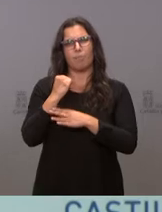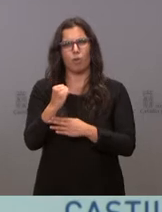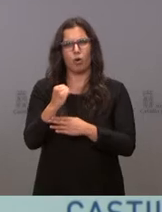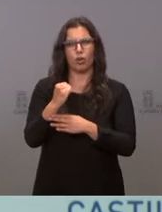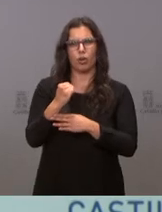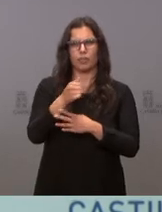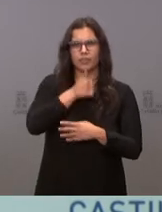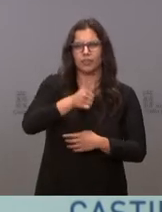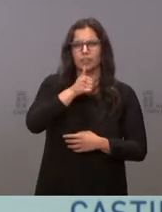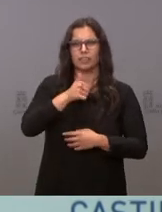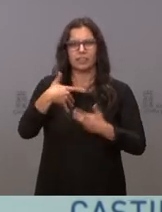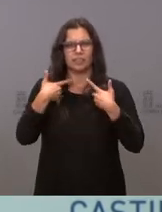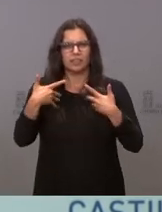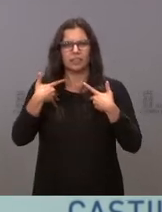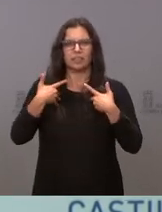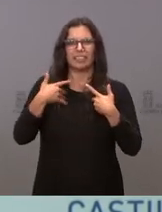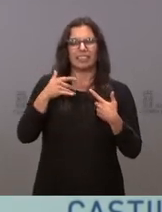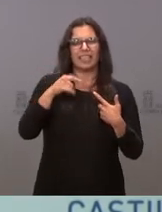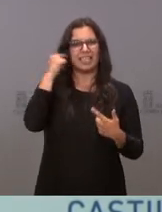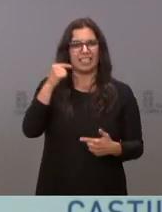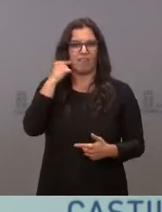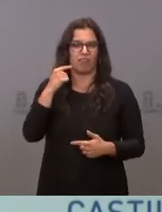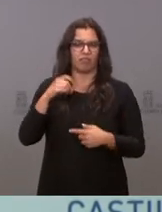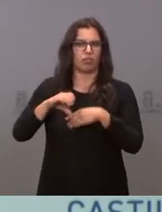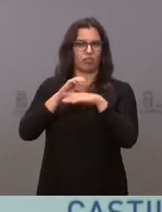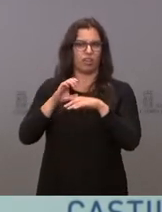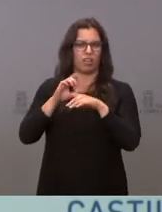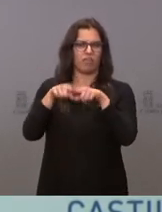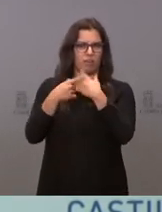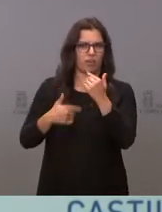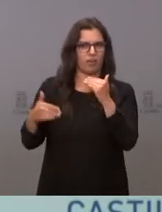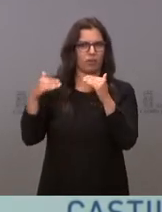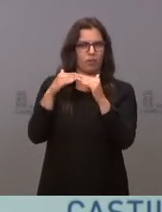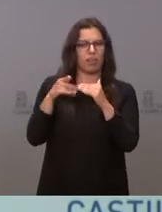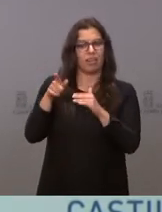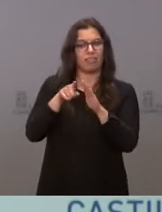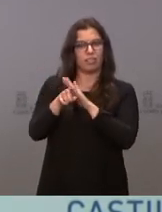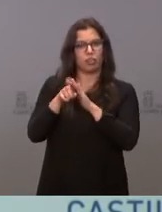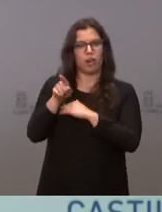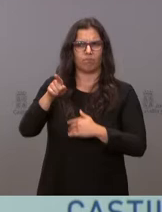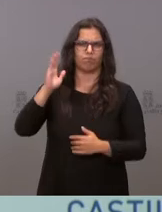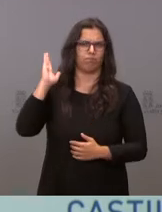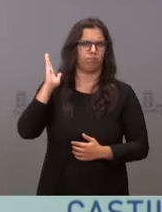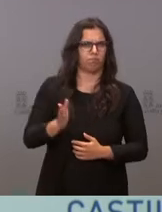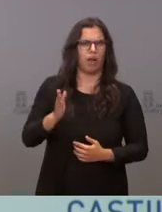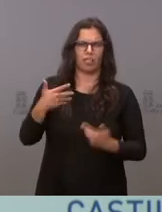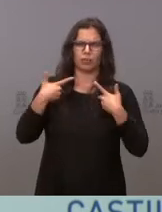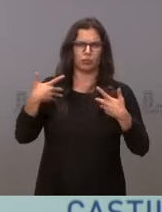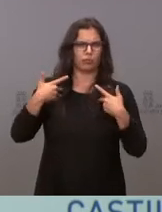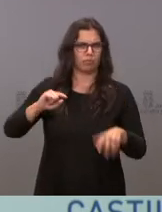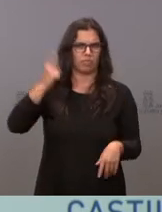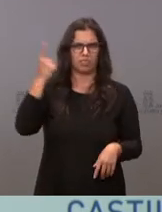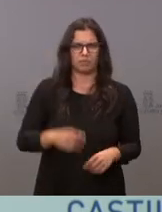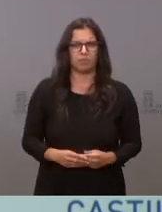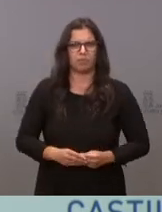resistencia y de sufrimiento de Isabel, que ha gestionado una de las consejerías en la que ha habido una mayor cantidad de sufrimiento. Y